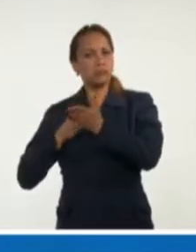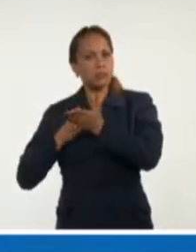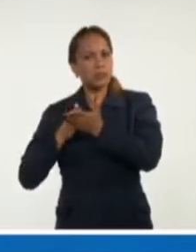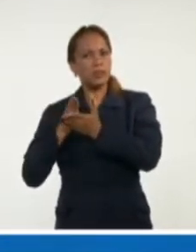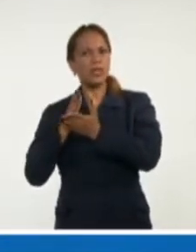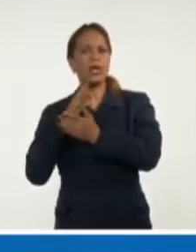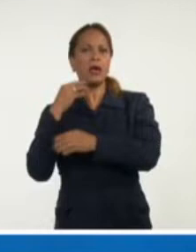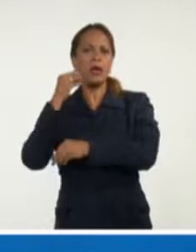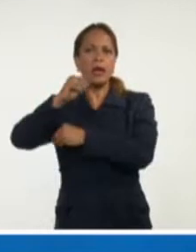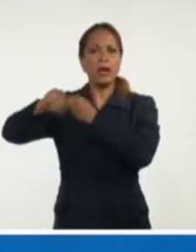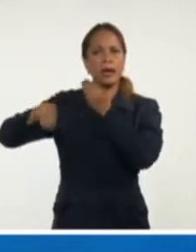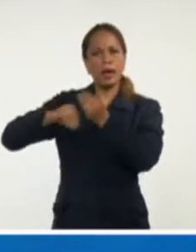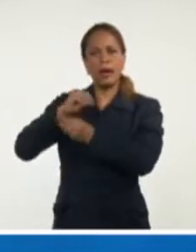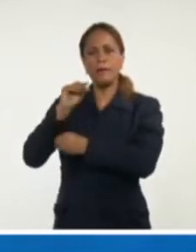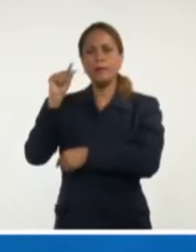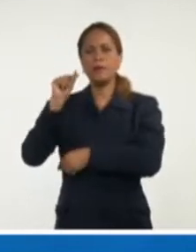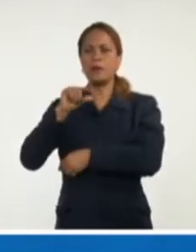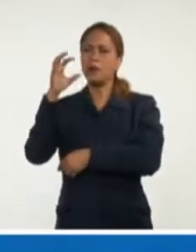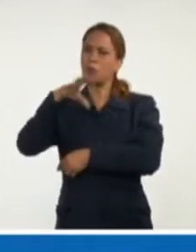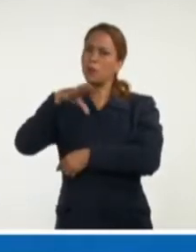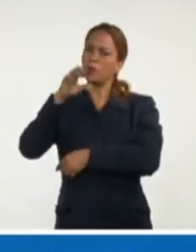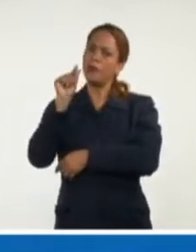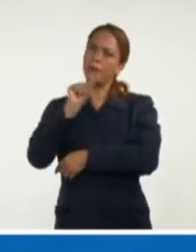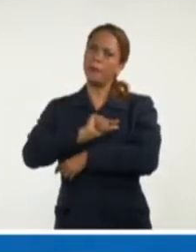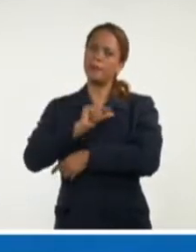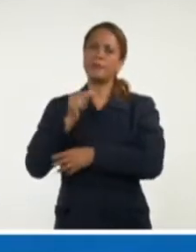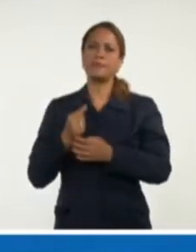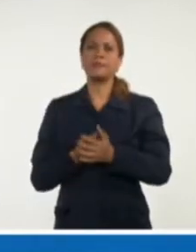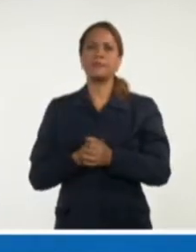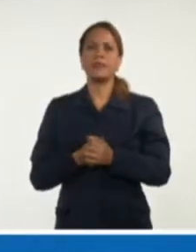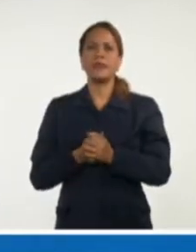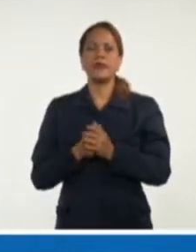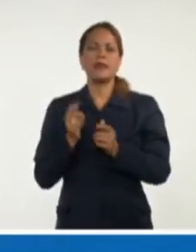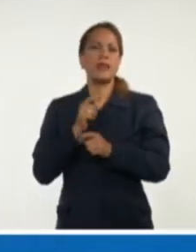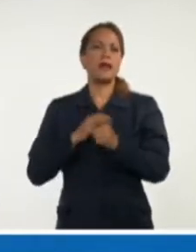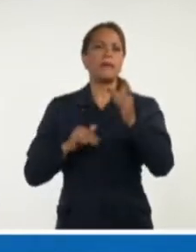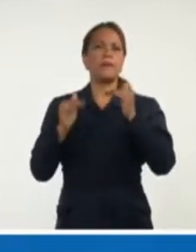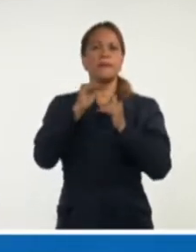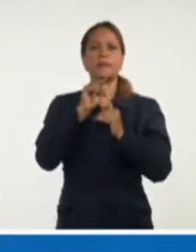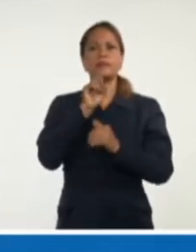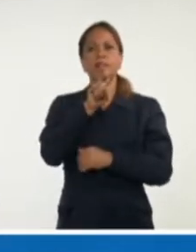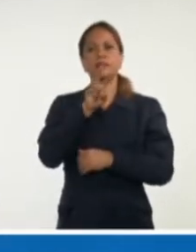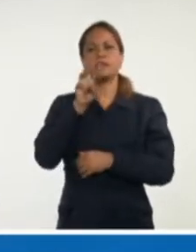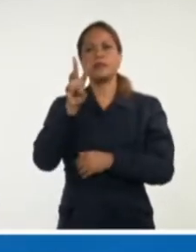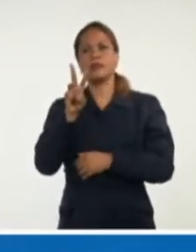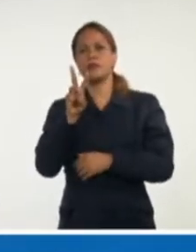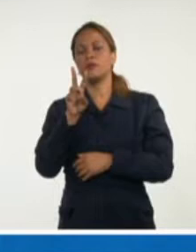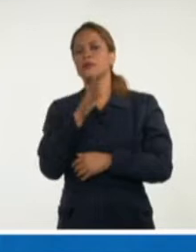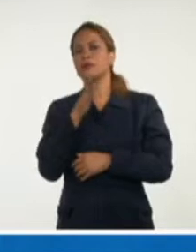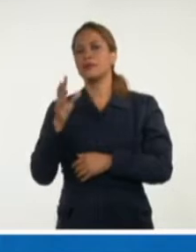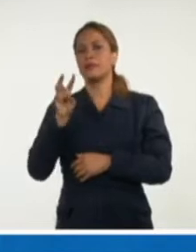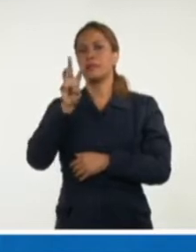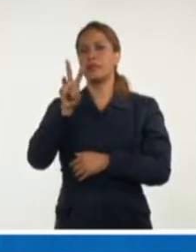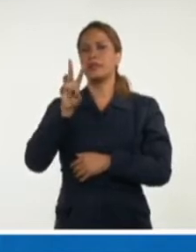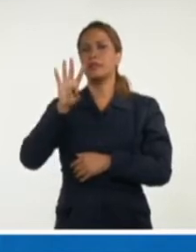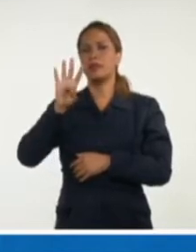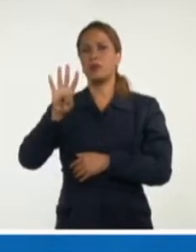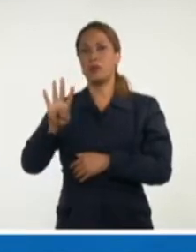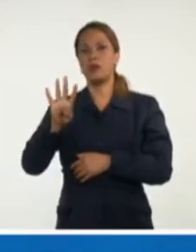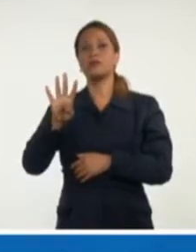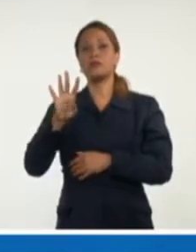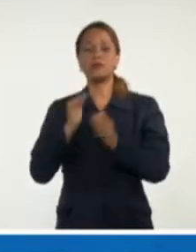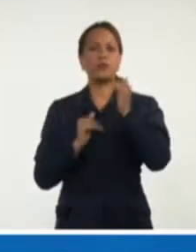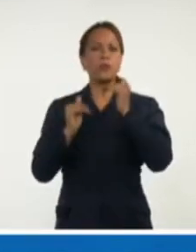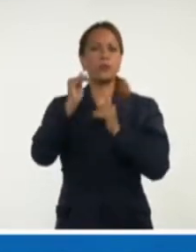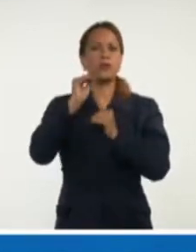convección con baja probabilidad de lluvia. Máximas hoy con valores desde 32 hasta 34 grados Celsius superiores